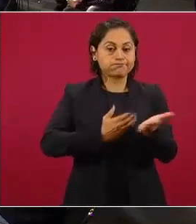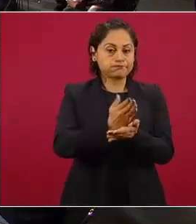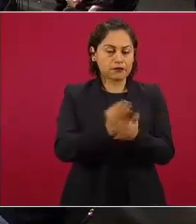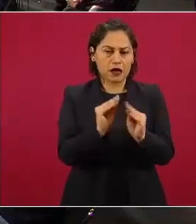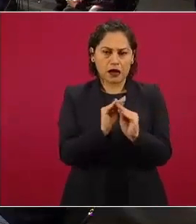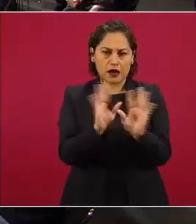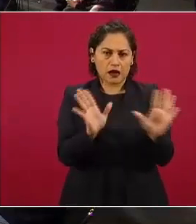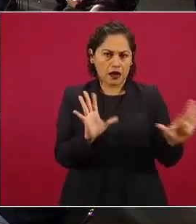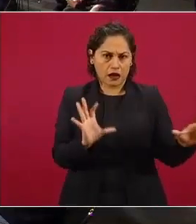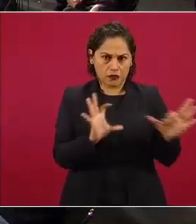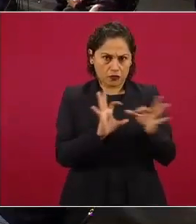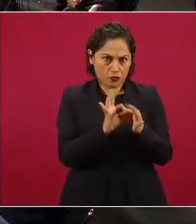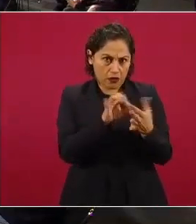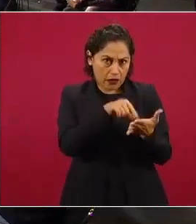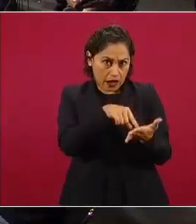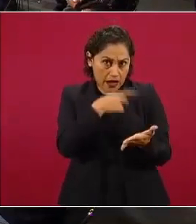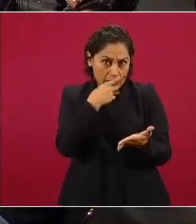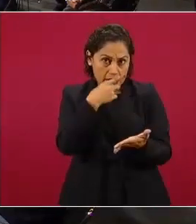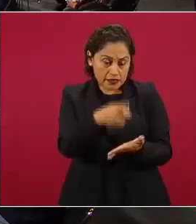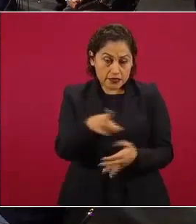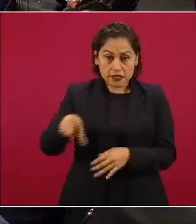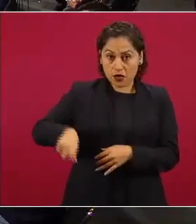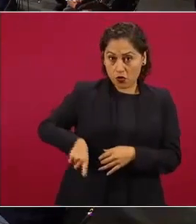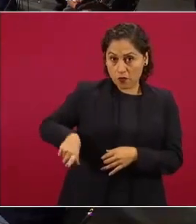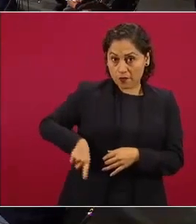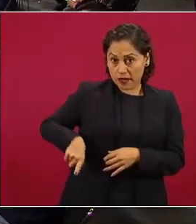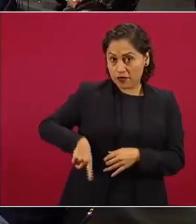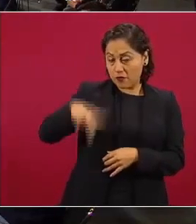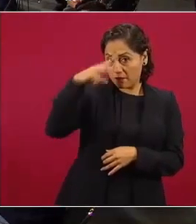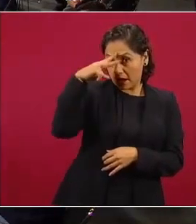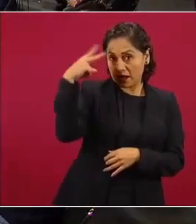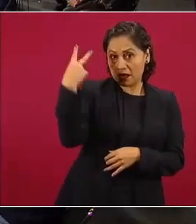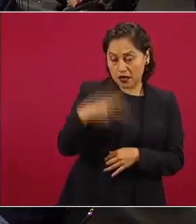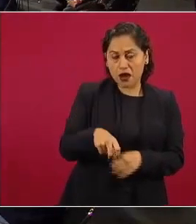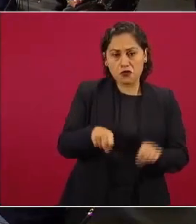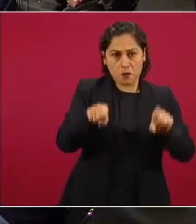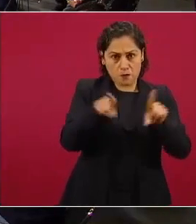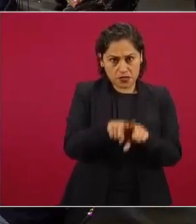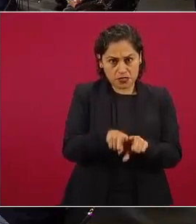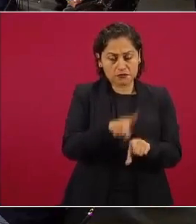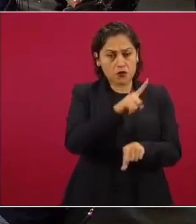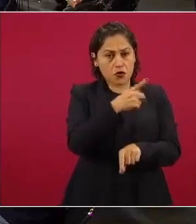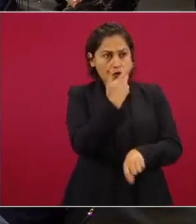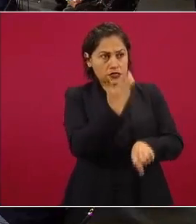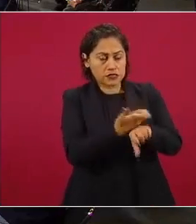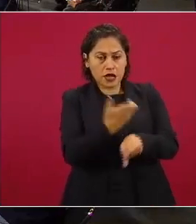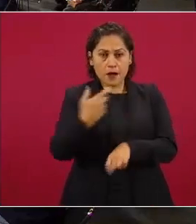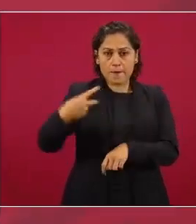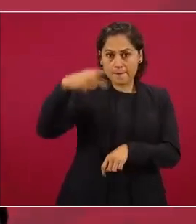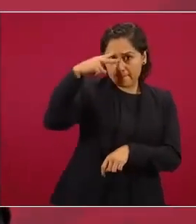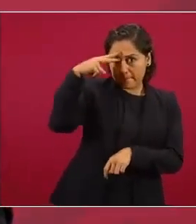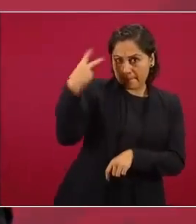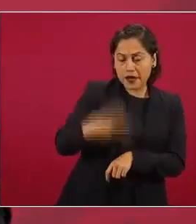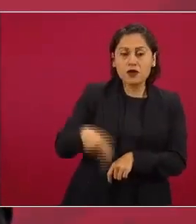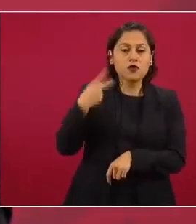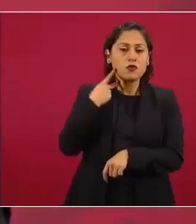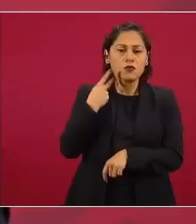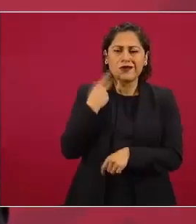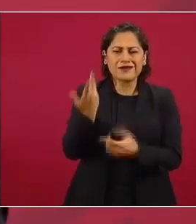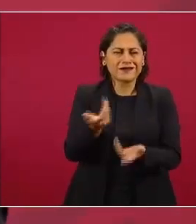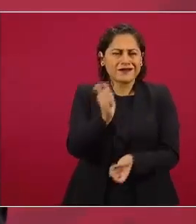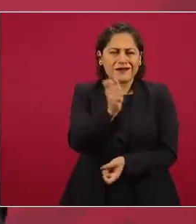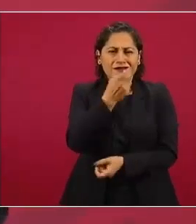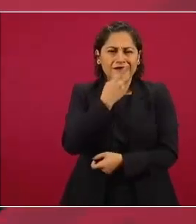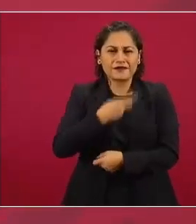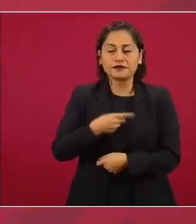mexicano al mencionar esta frase política exterior ¿a qué se refiere esta frase? A la cooperación en materia de seguridad